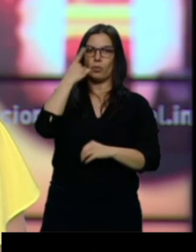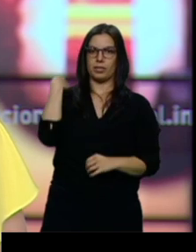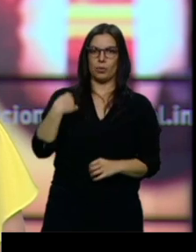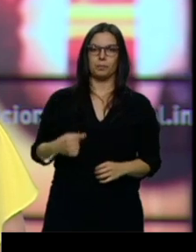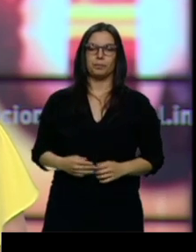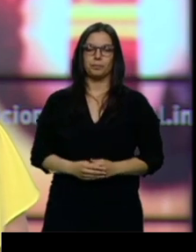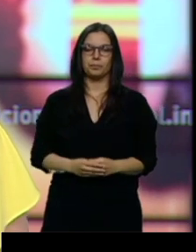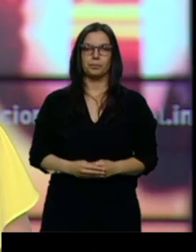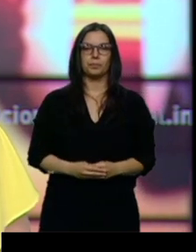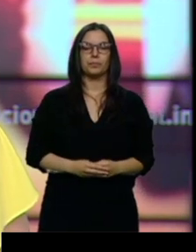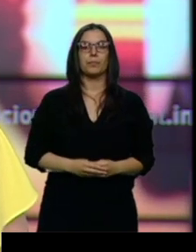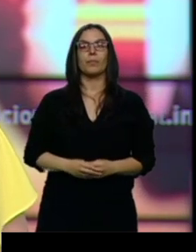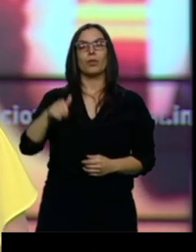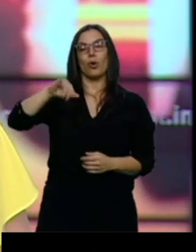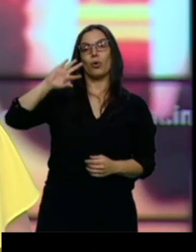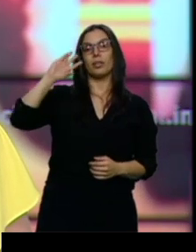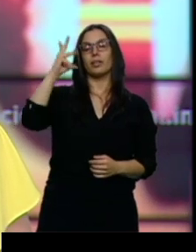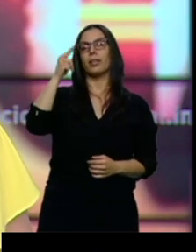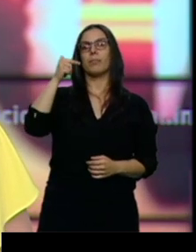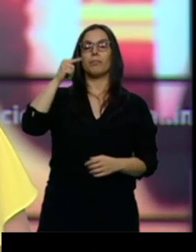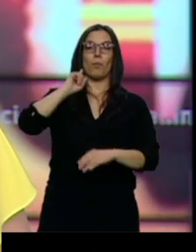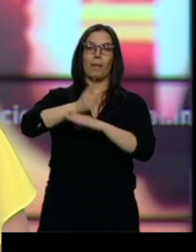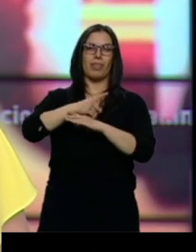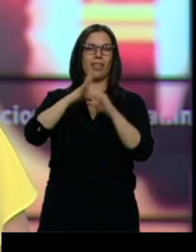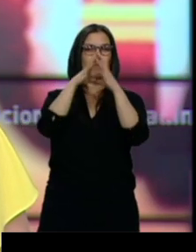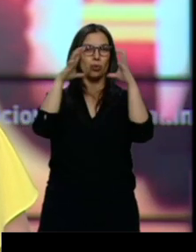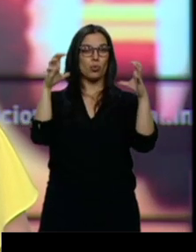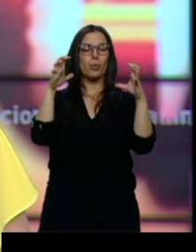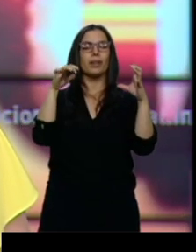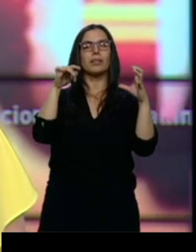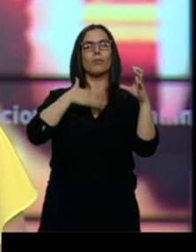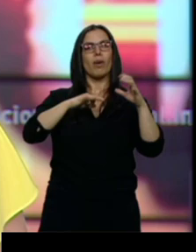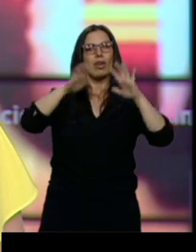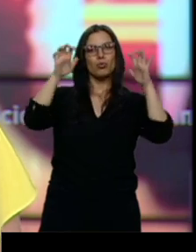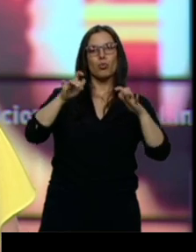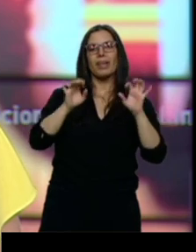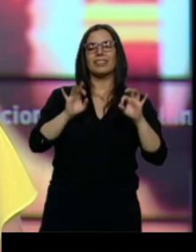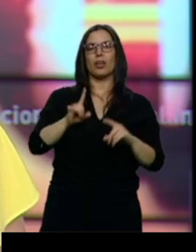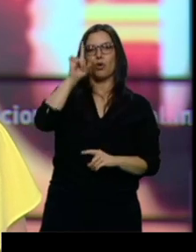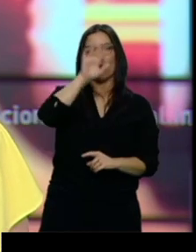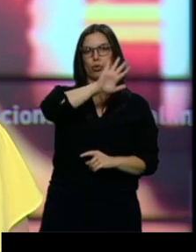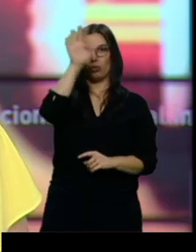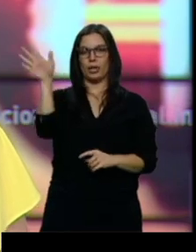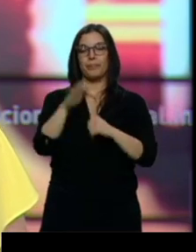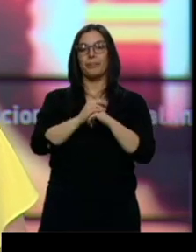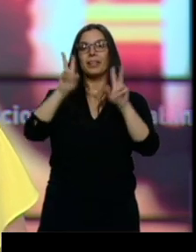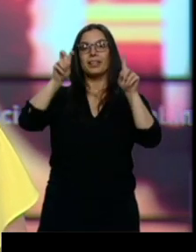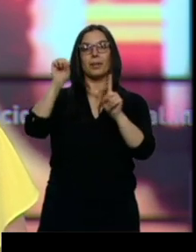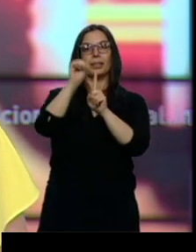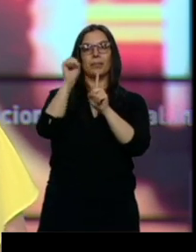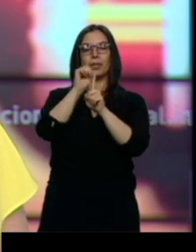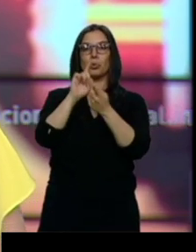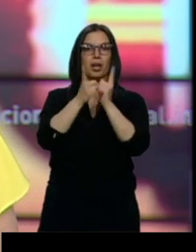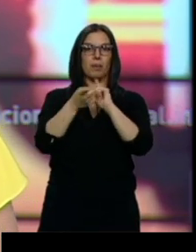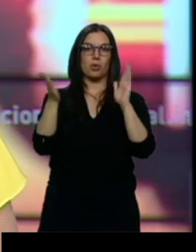El tiempo hoy vendrá determinado por las nubes que van a venir acompañadas de lluvias en el norte. En cuanto a las temperaturas, seguirán sin cambios o en